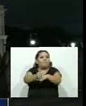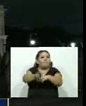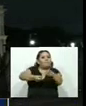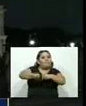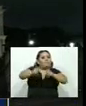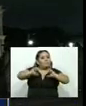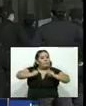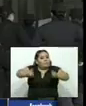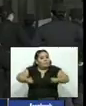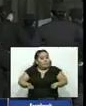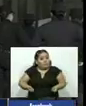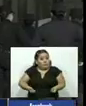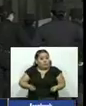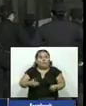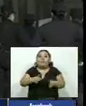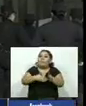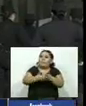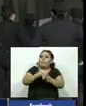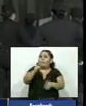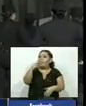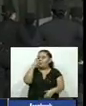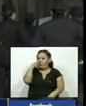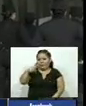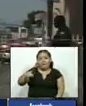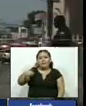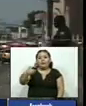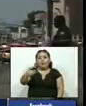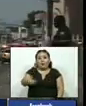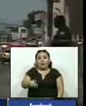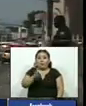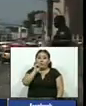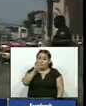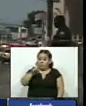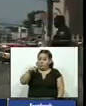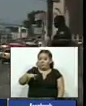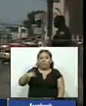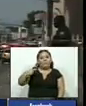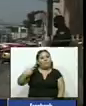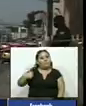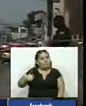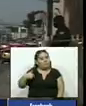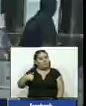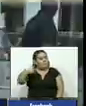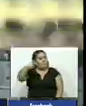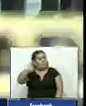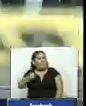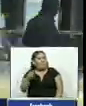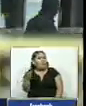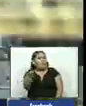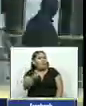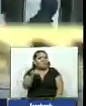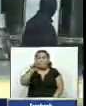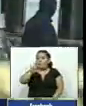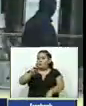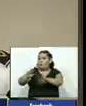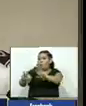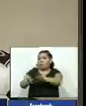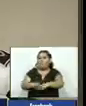del Plan Control Territorial en junio de este año en lo que va del mes de noviembre se reportan 58